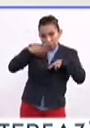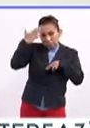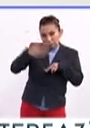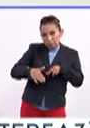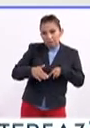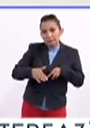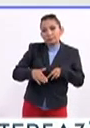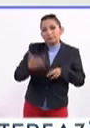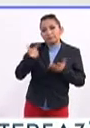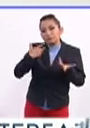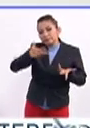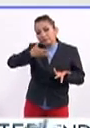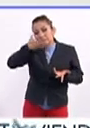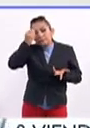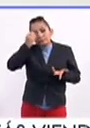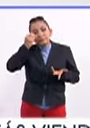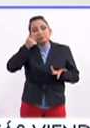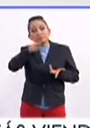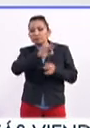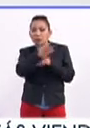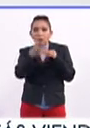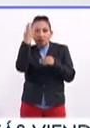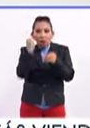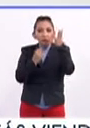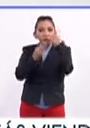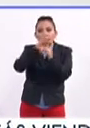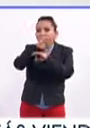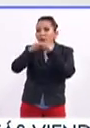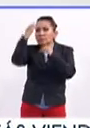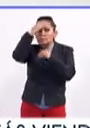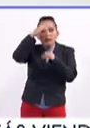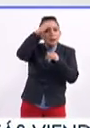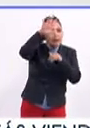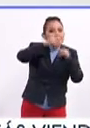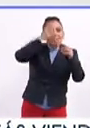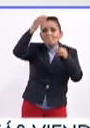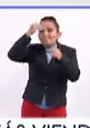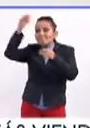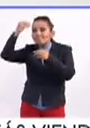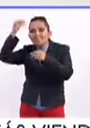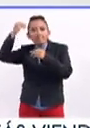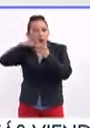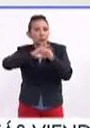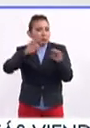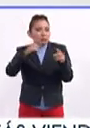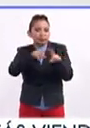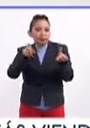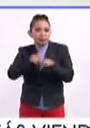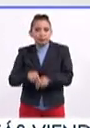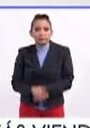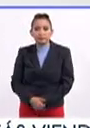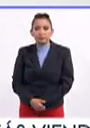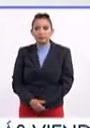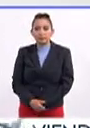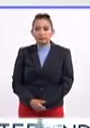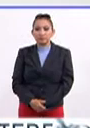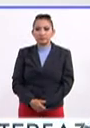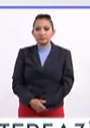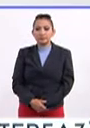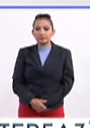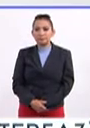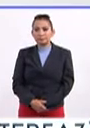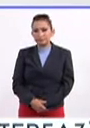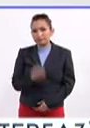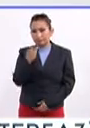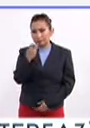sabemos que, este, aprendemos de todo, de todas las experiencias, ya nosotros podemos aprender. Así para los alumnos. Y